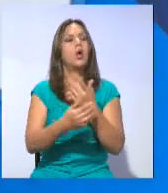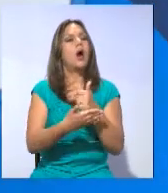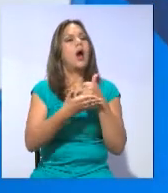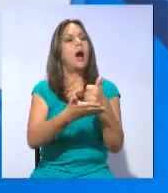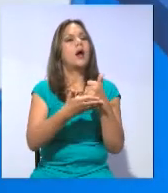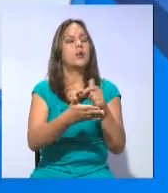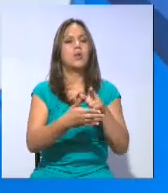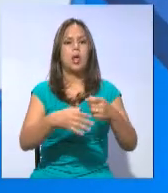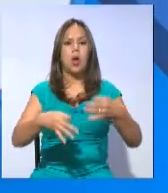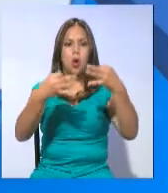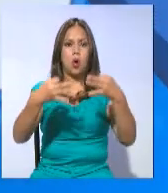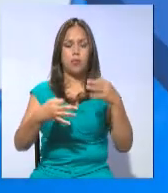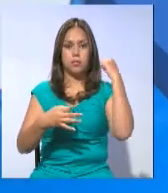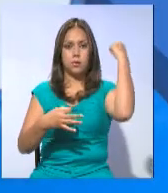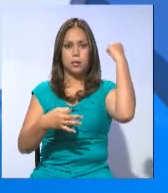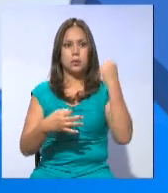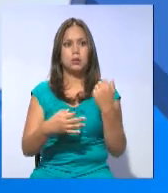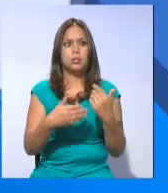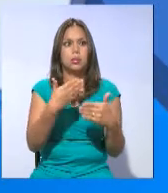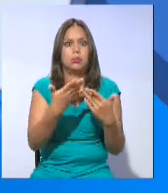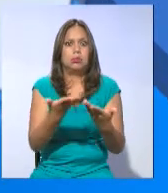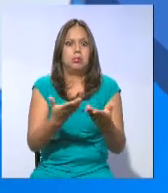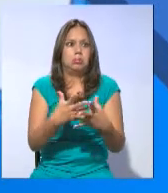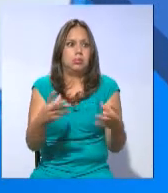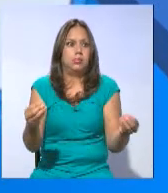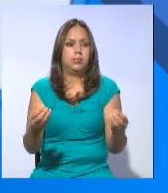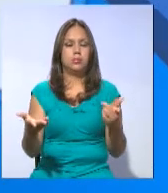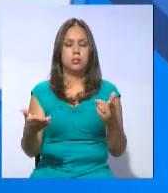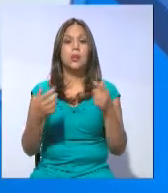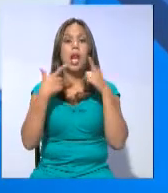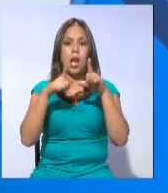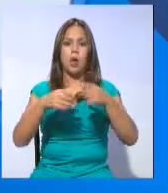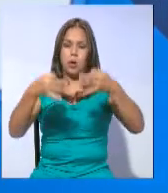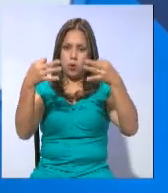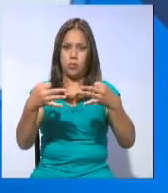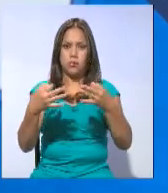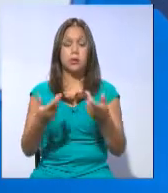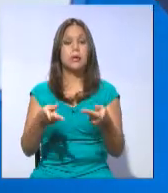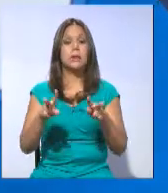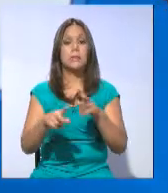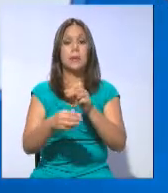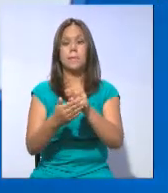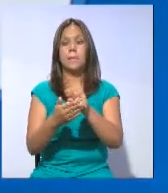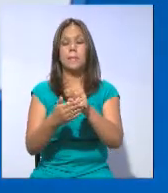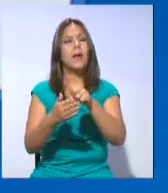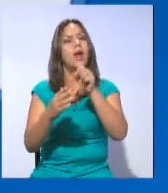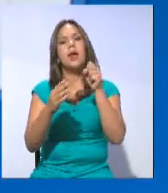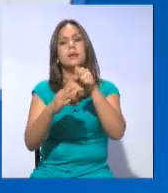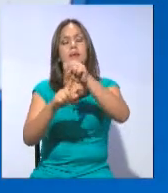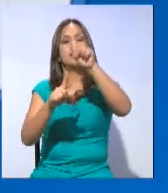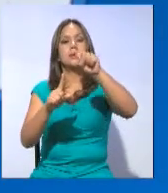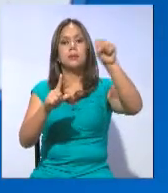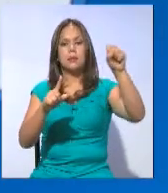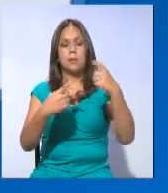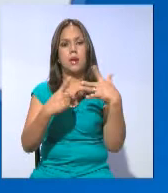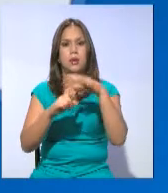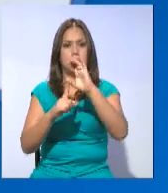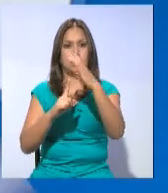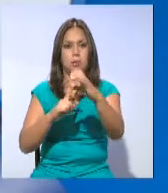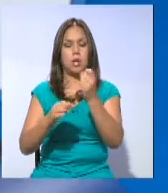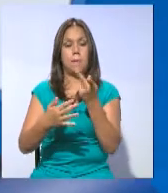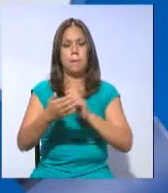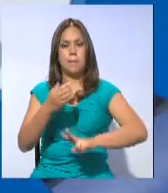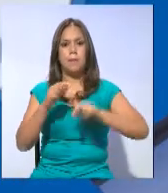lenguas ancestrales en riesgo de desaparecer, potencializar el sistema intercultural bilingüe, fortalecer el régimen de